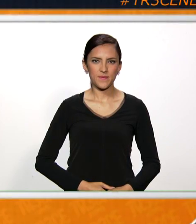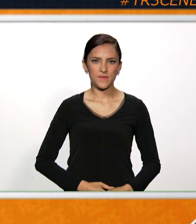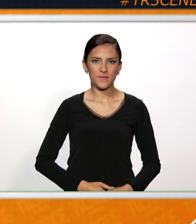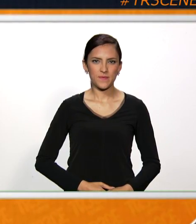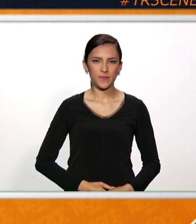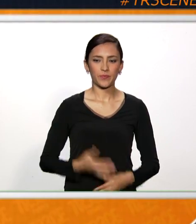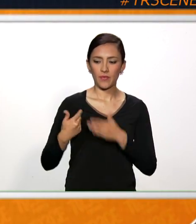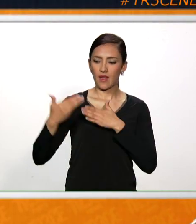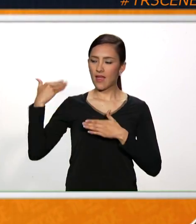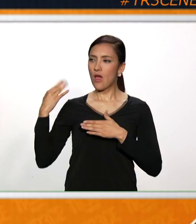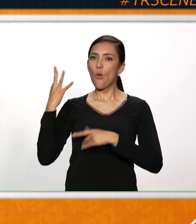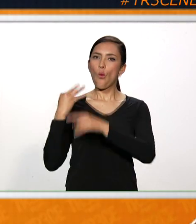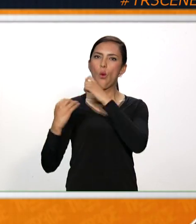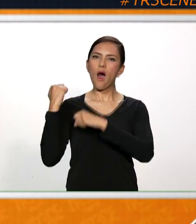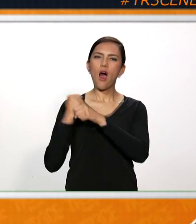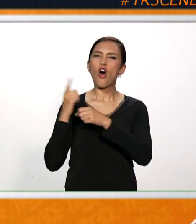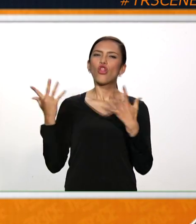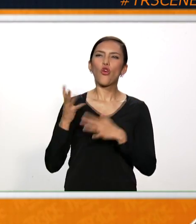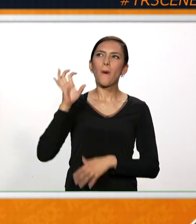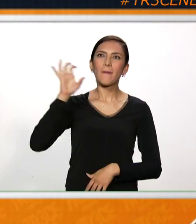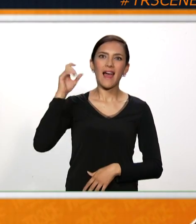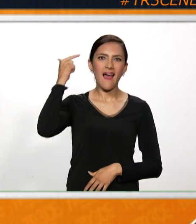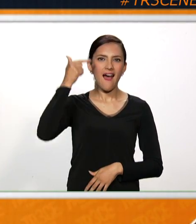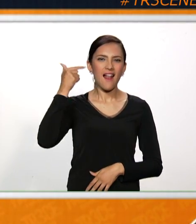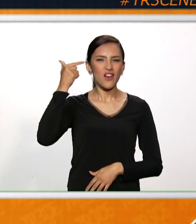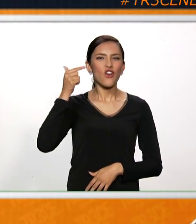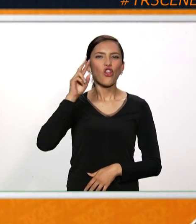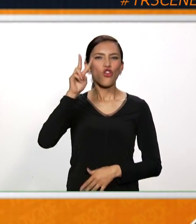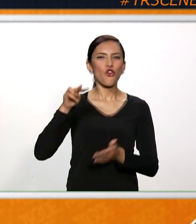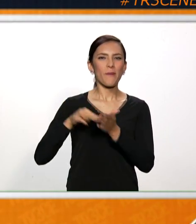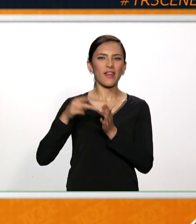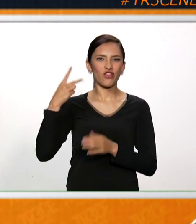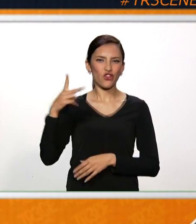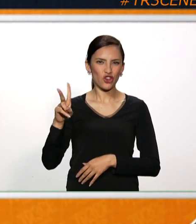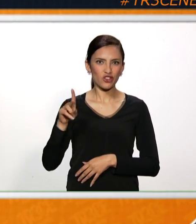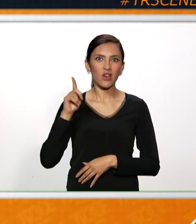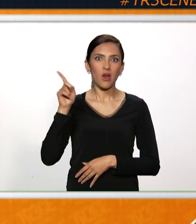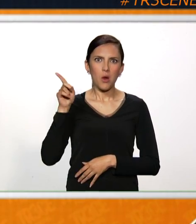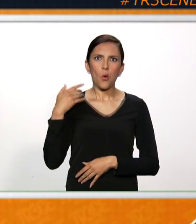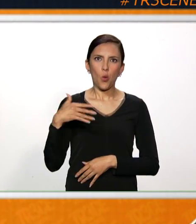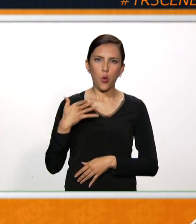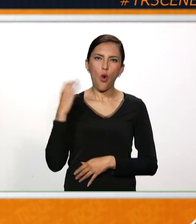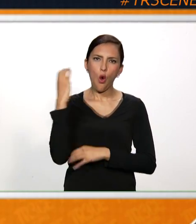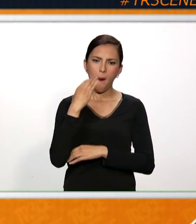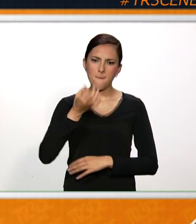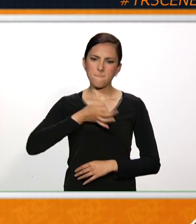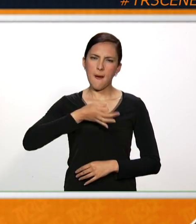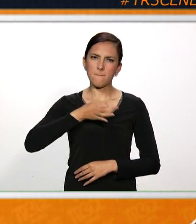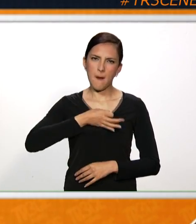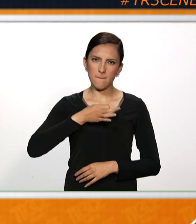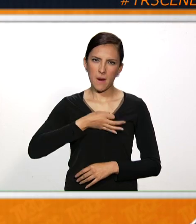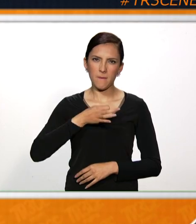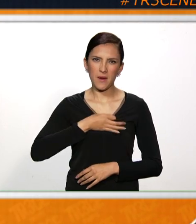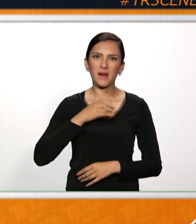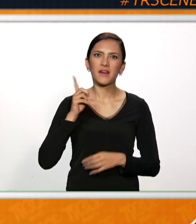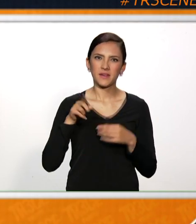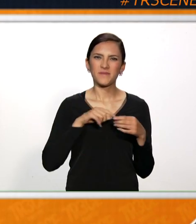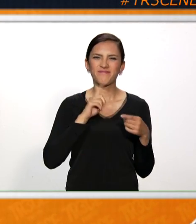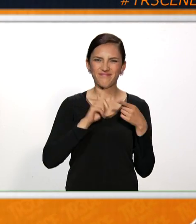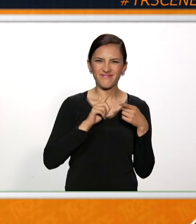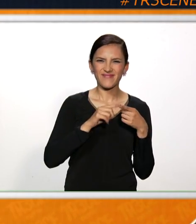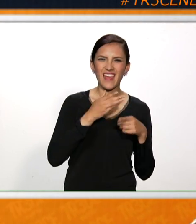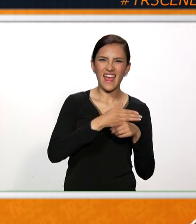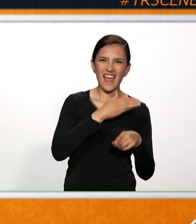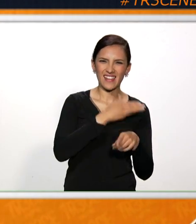Hace cuatro años, en Londres 2012, Colombia superó un par de récords. Uno, la delegación más grande que